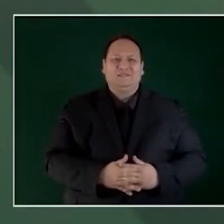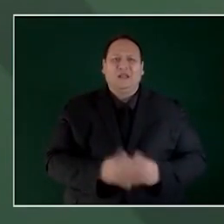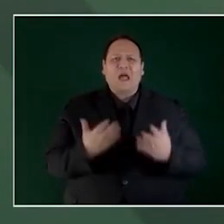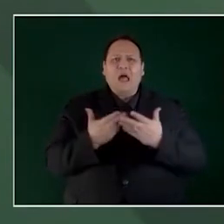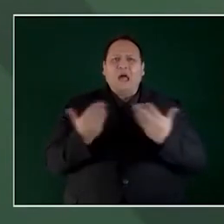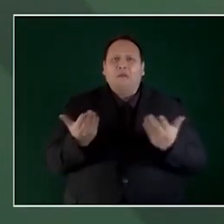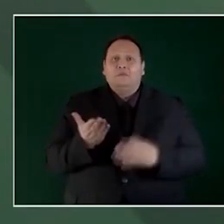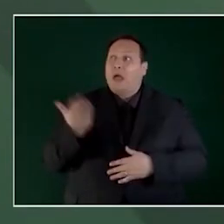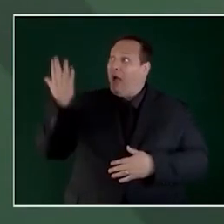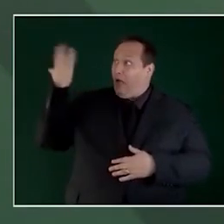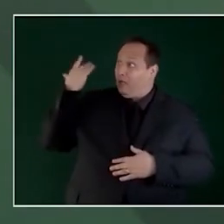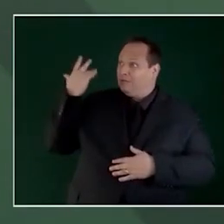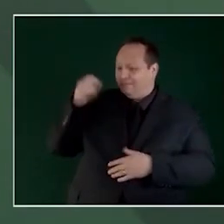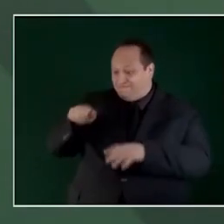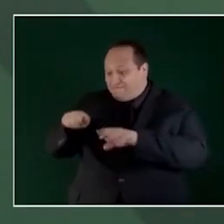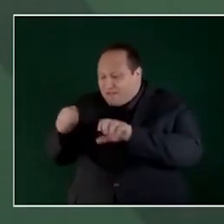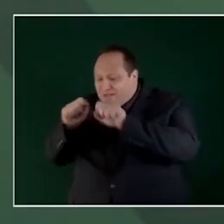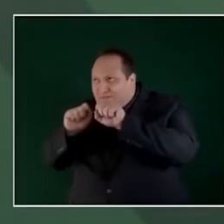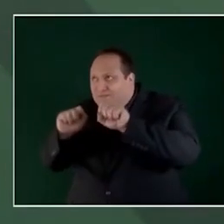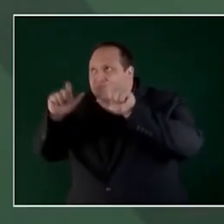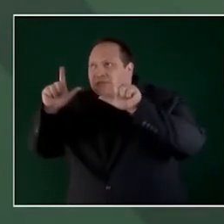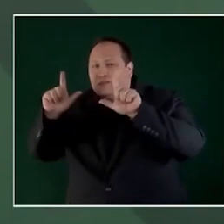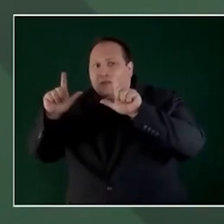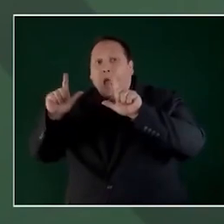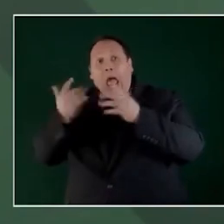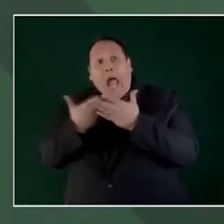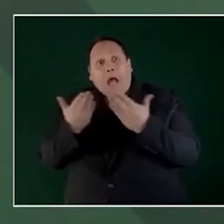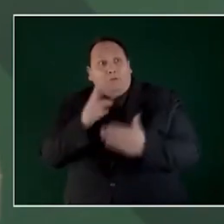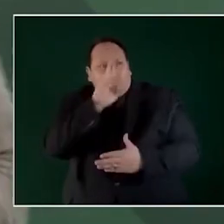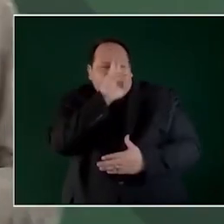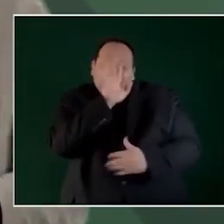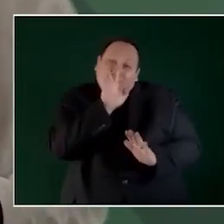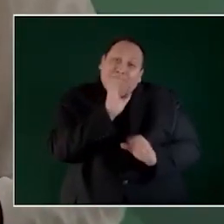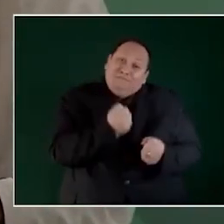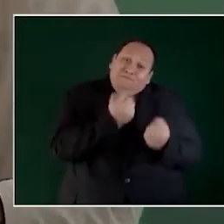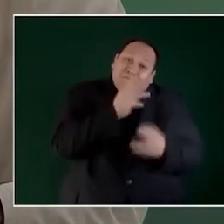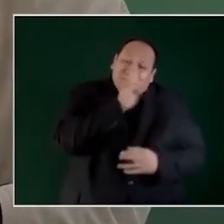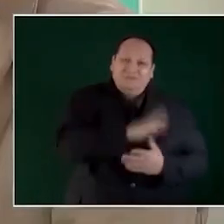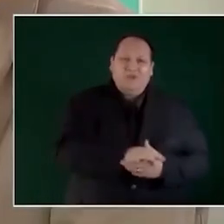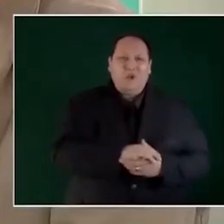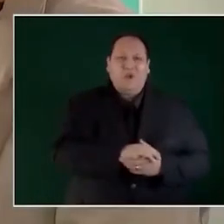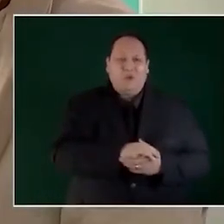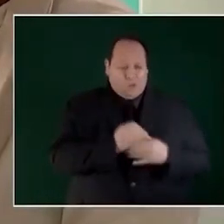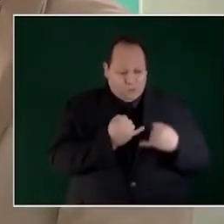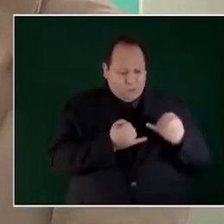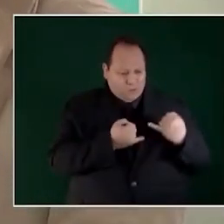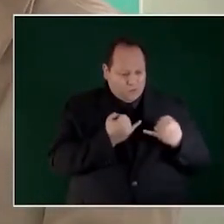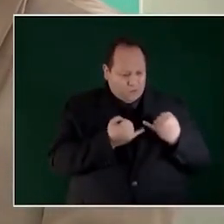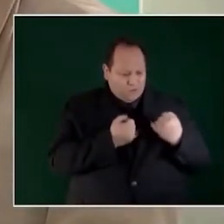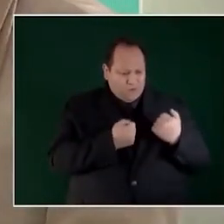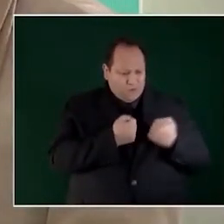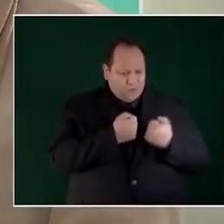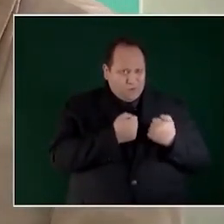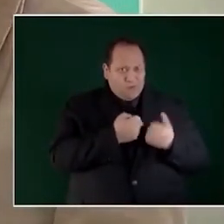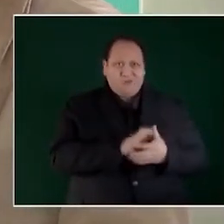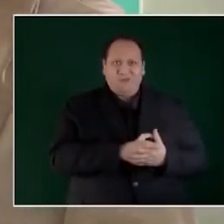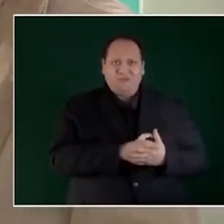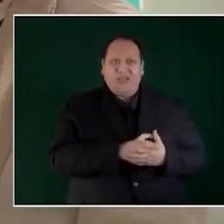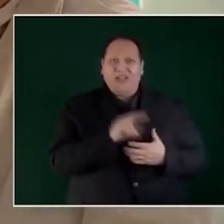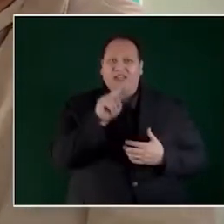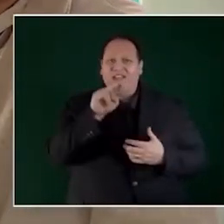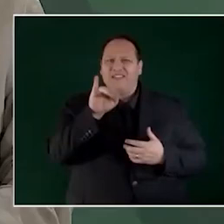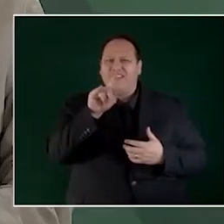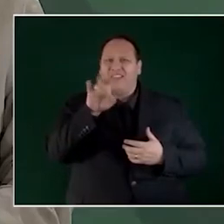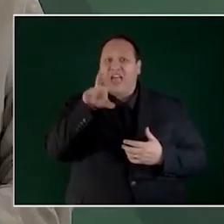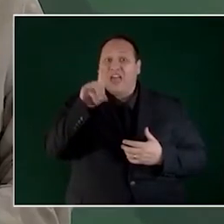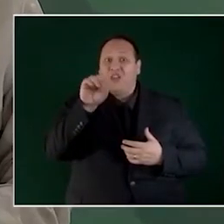Ahora, lo digo de manera respetuosa, esos juegos de Nintendo,